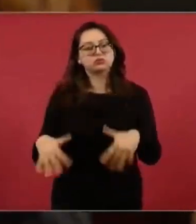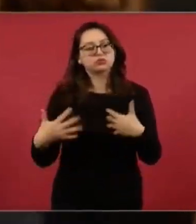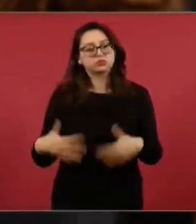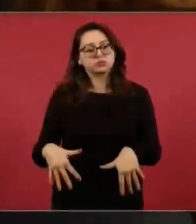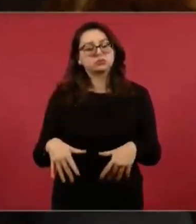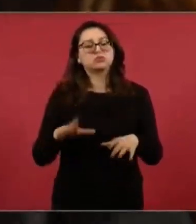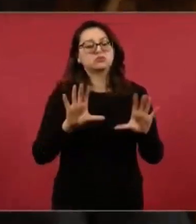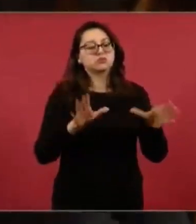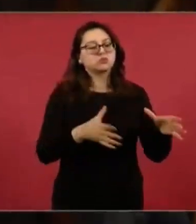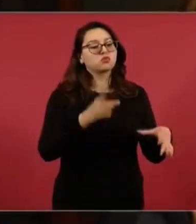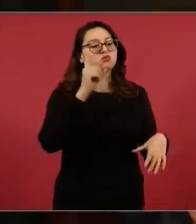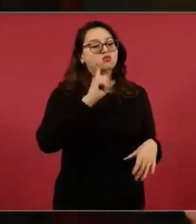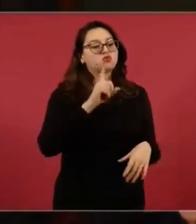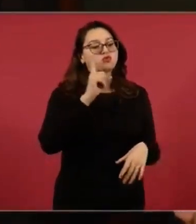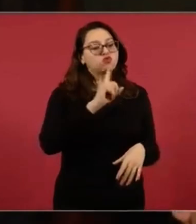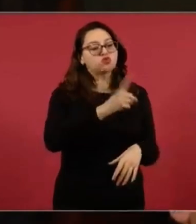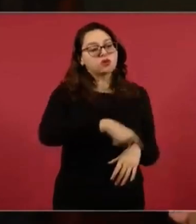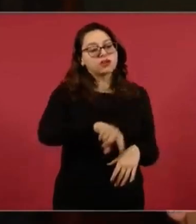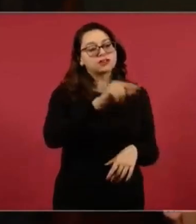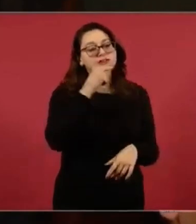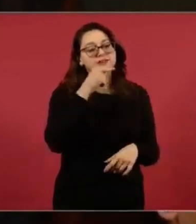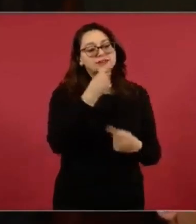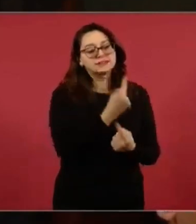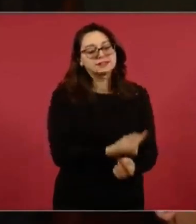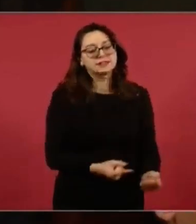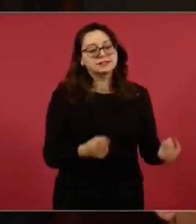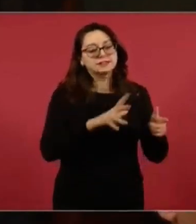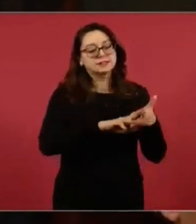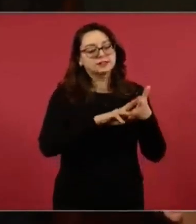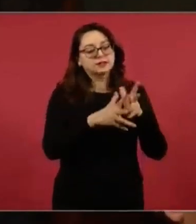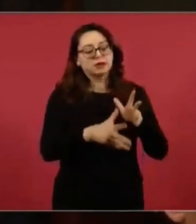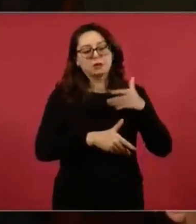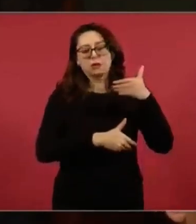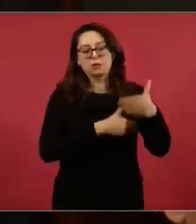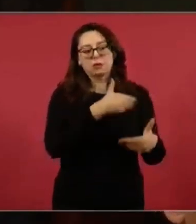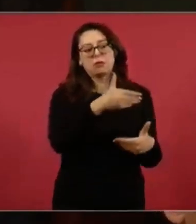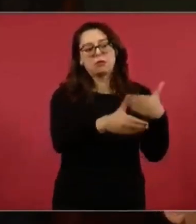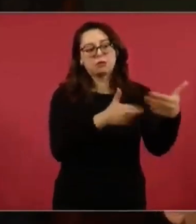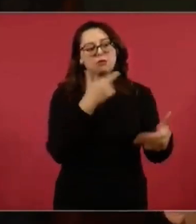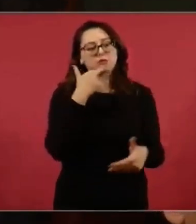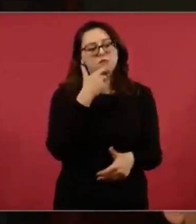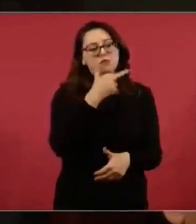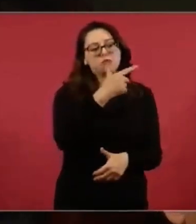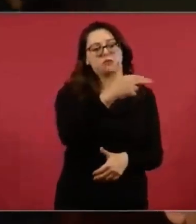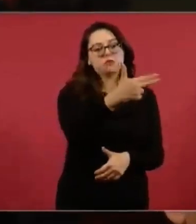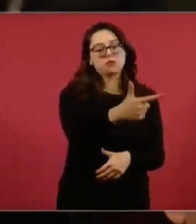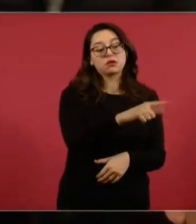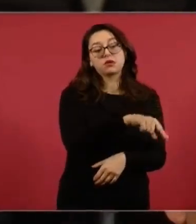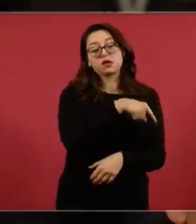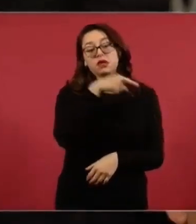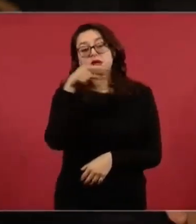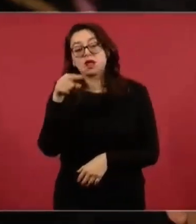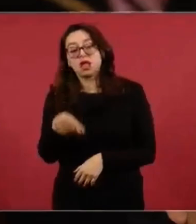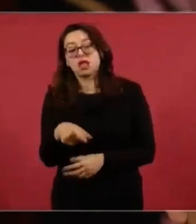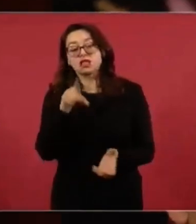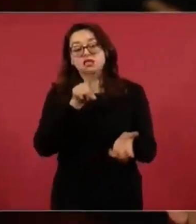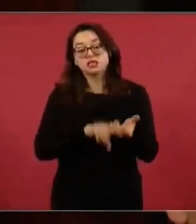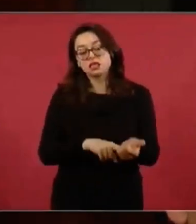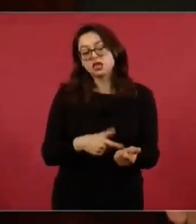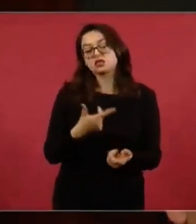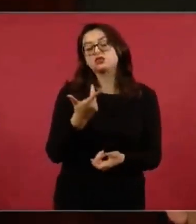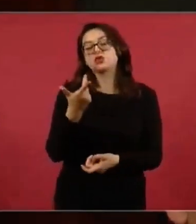padres de las víctimas de los asesinados por médicos esteticistas,